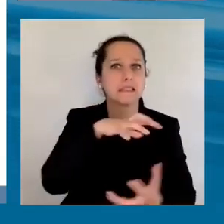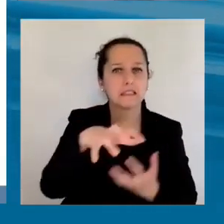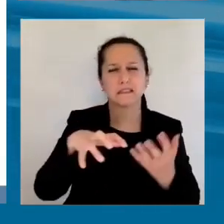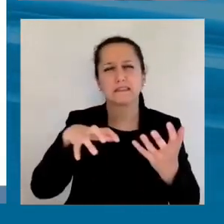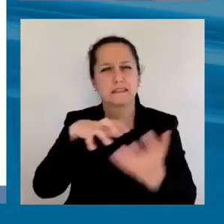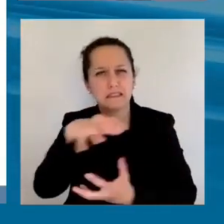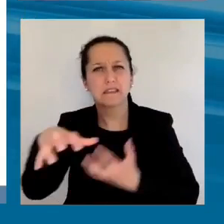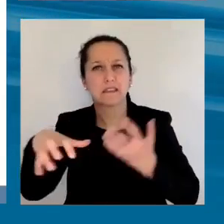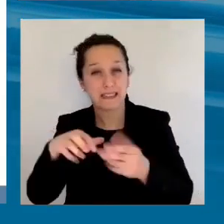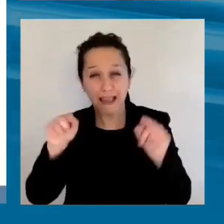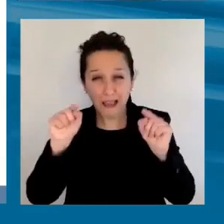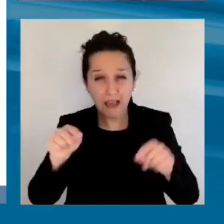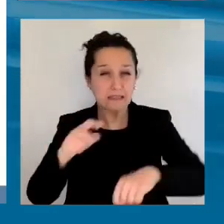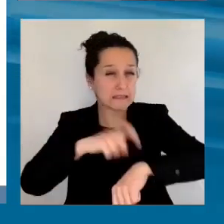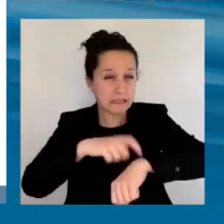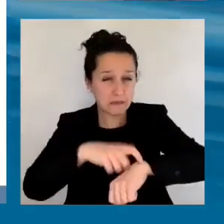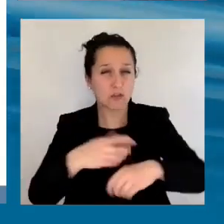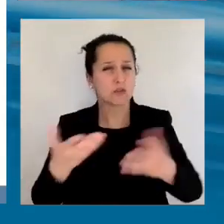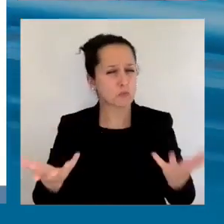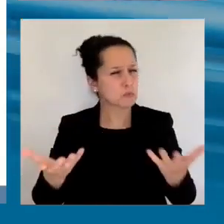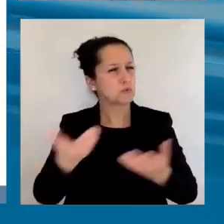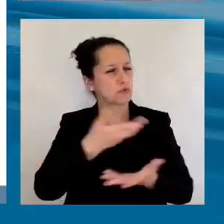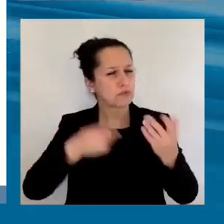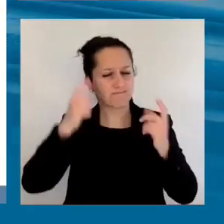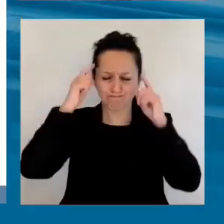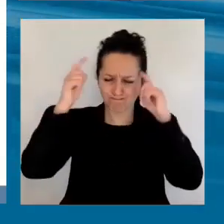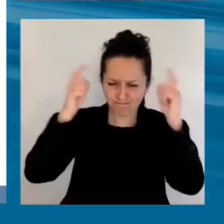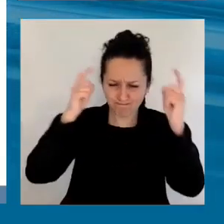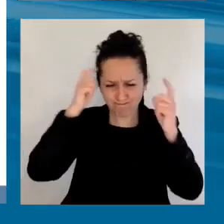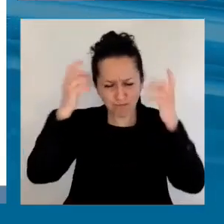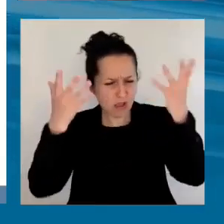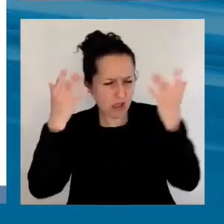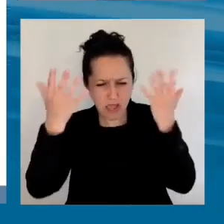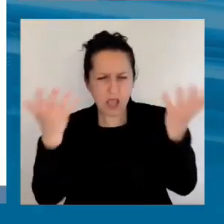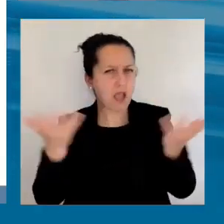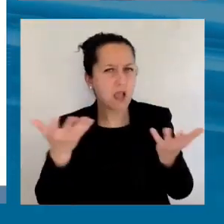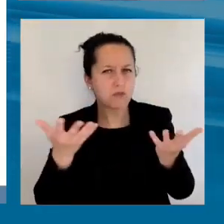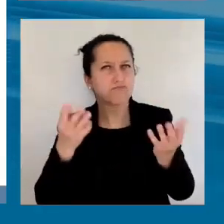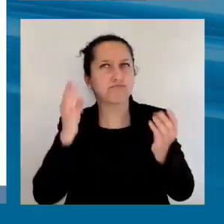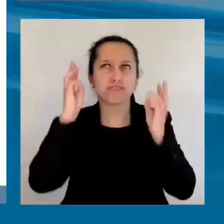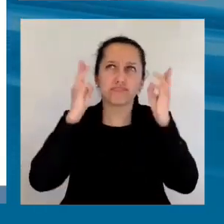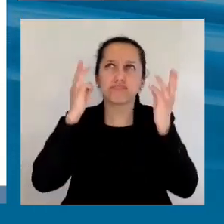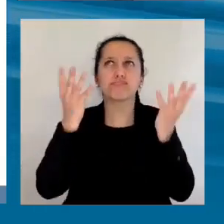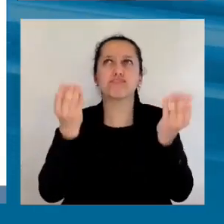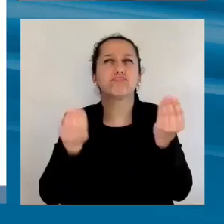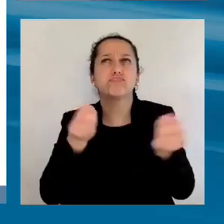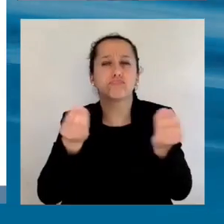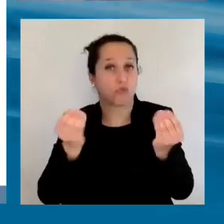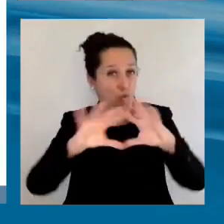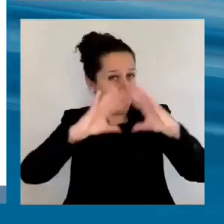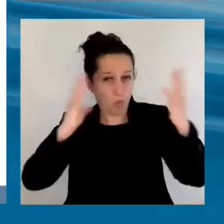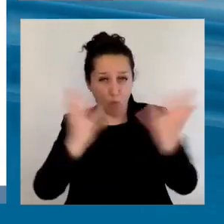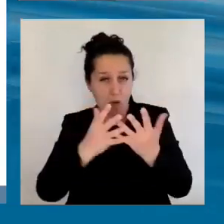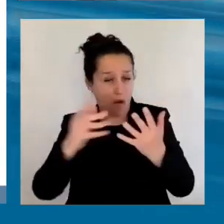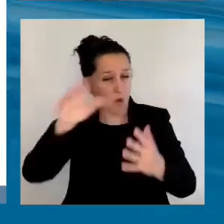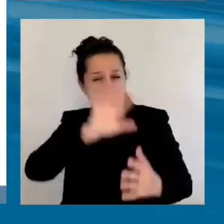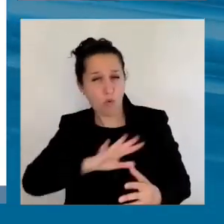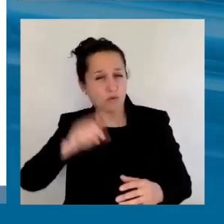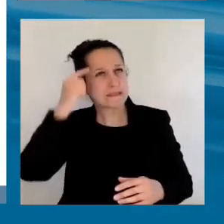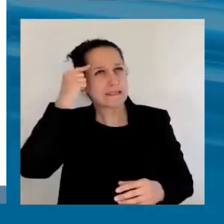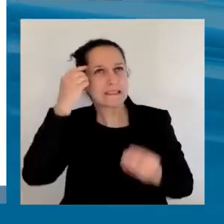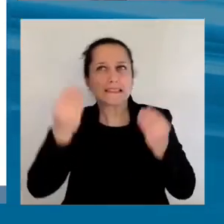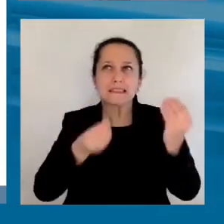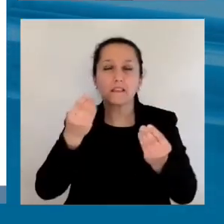gran cantidad de temas y está el mundo buscando soluciones a temas